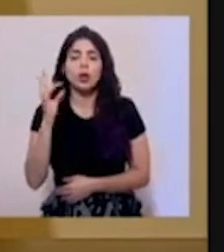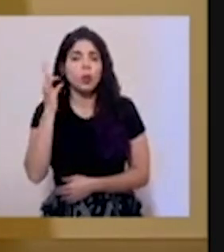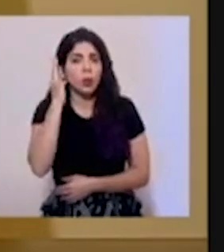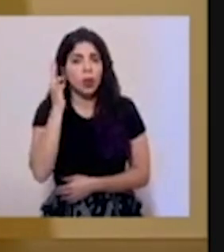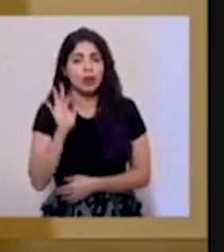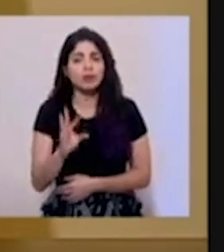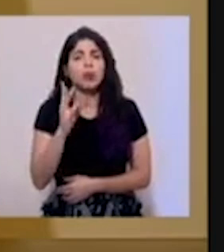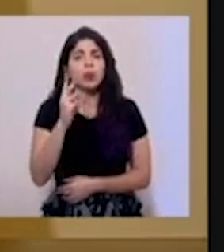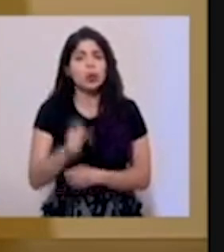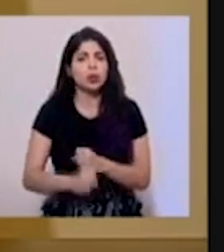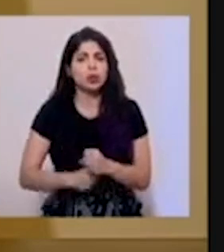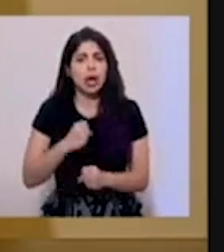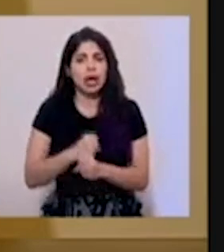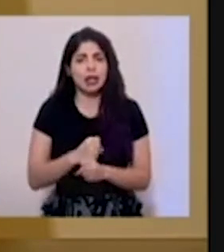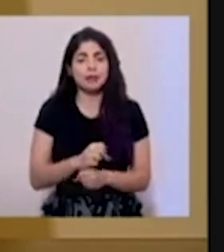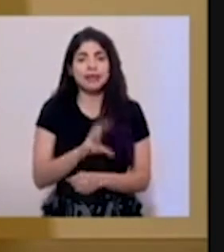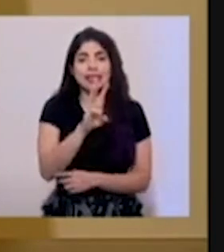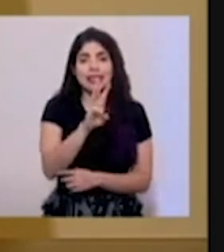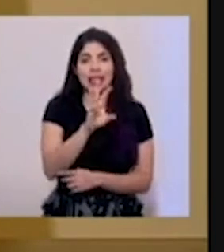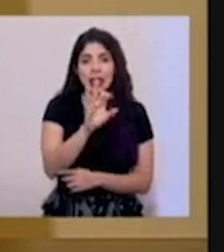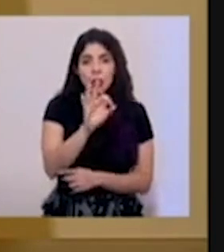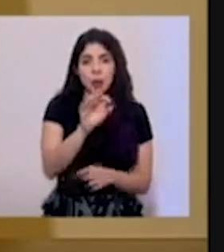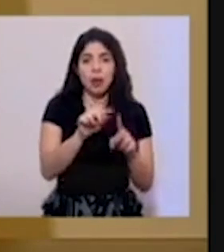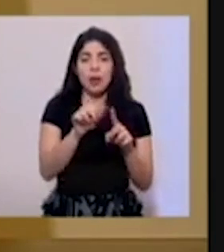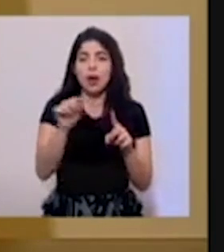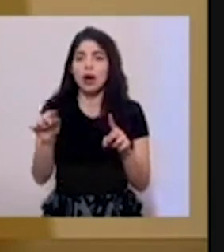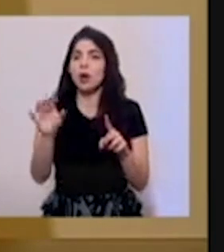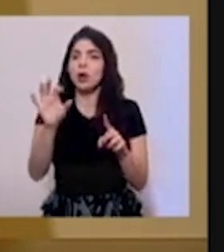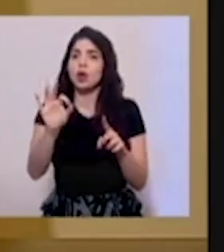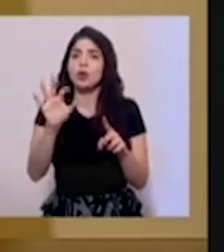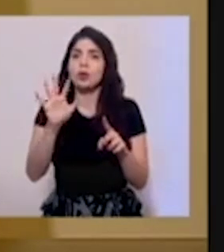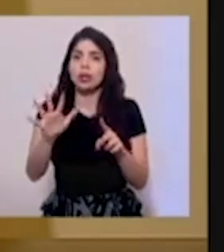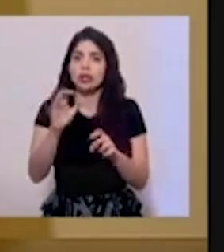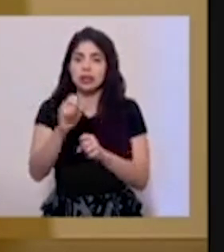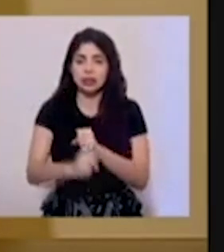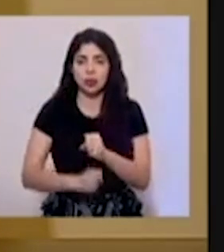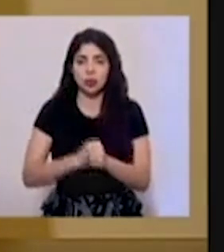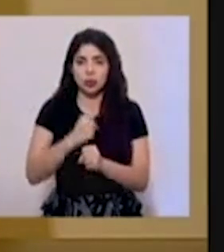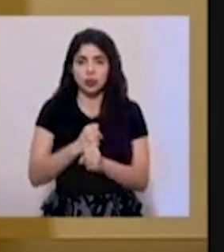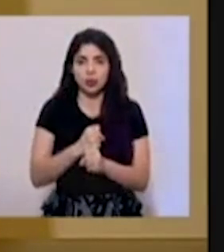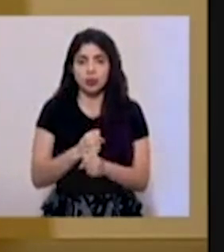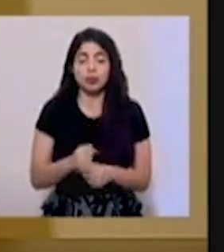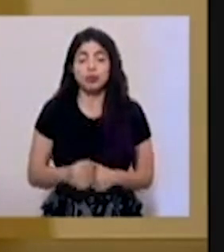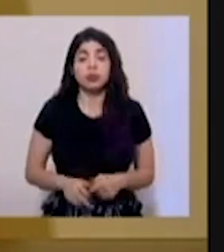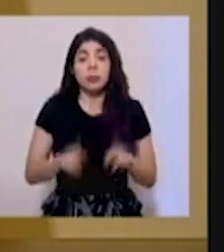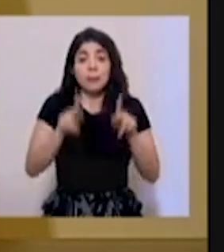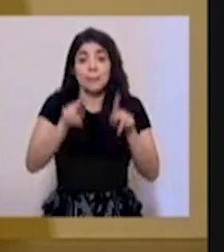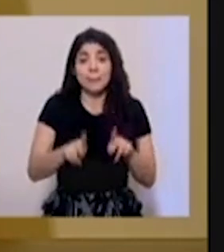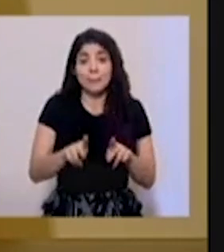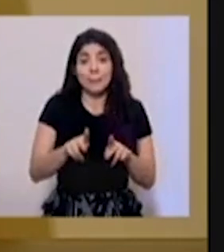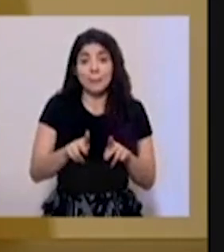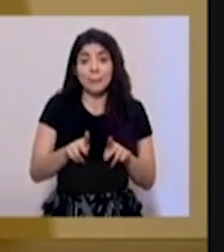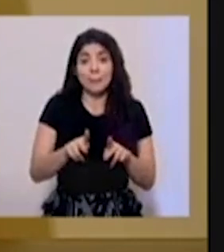con un rango de edad de 69 a 95 años. La persona de